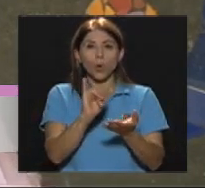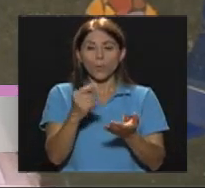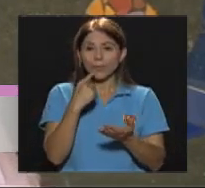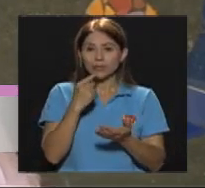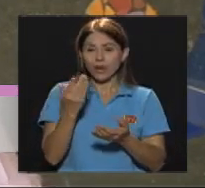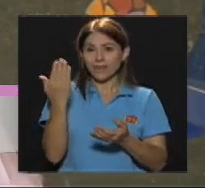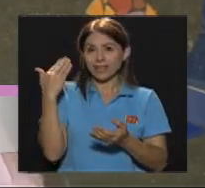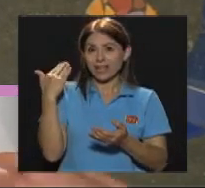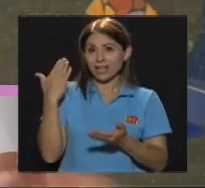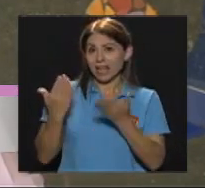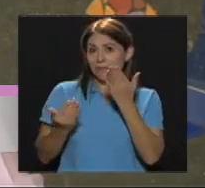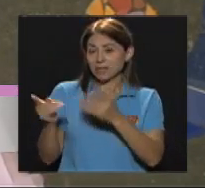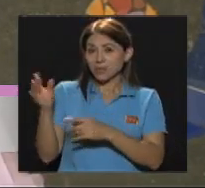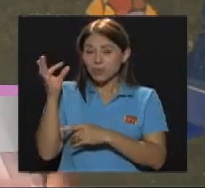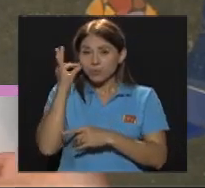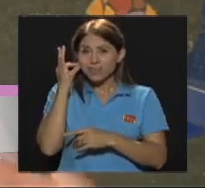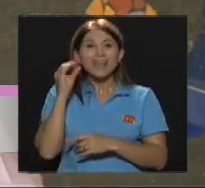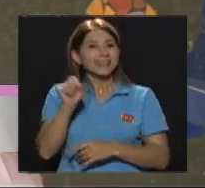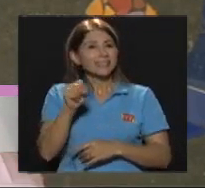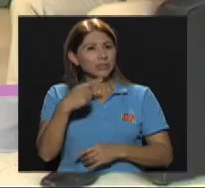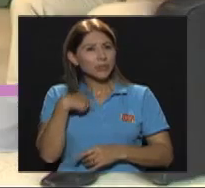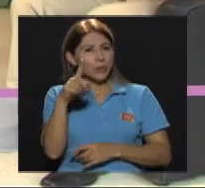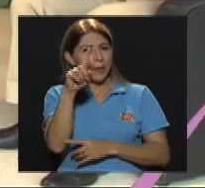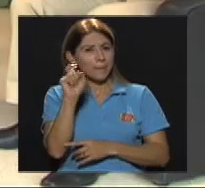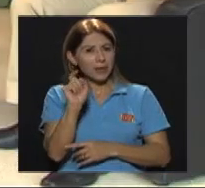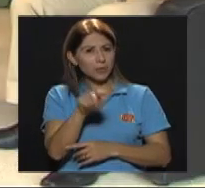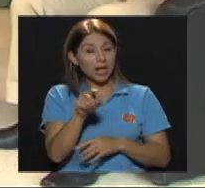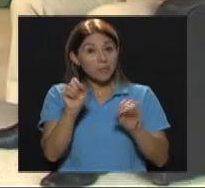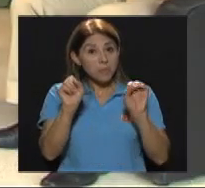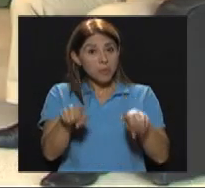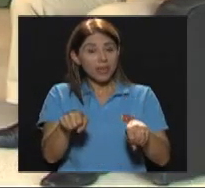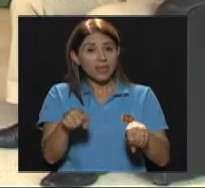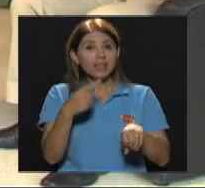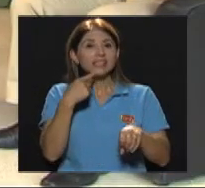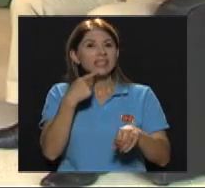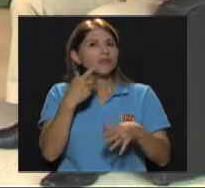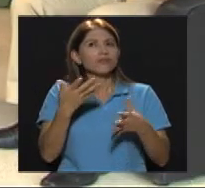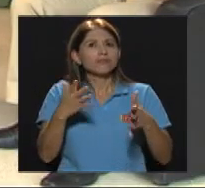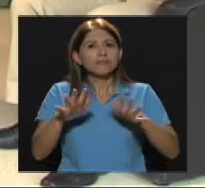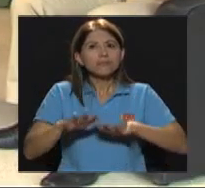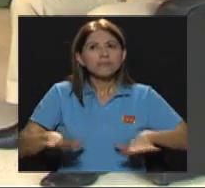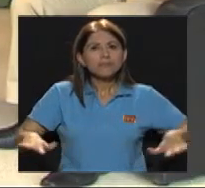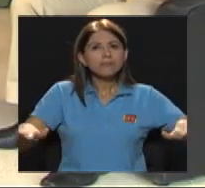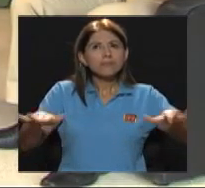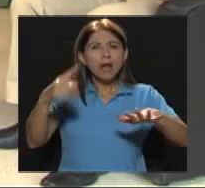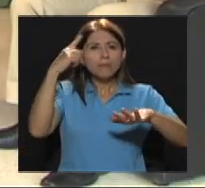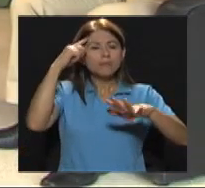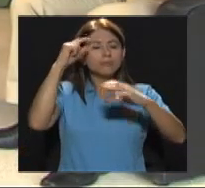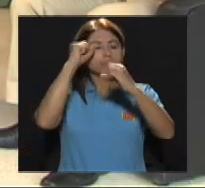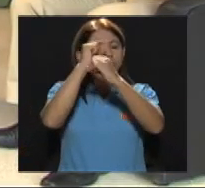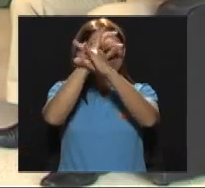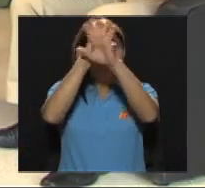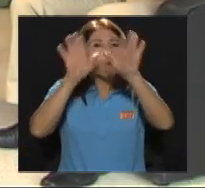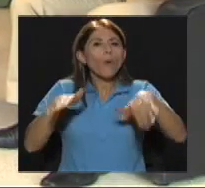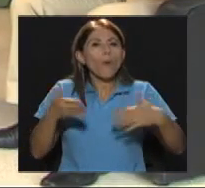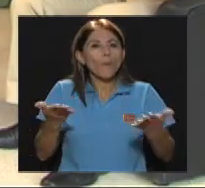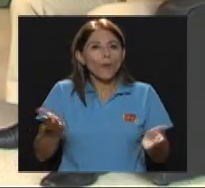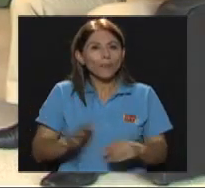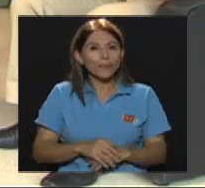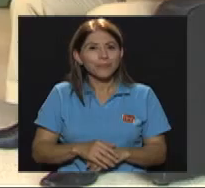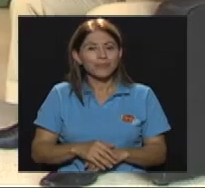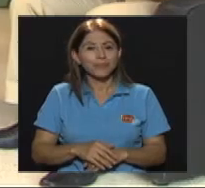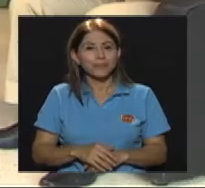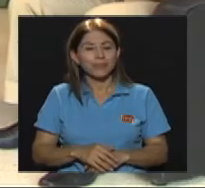Giovanna Ahora podría Eso le iba a preguntar Que si nos podría describir ¿Cómo imaginamos esa sala? Claro